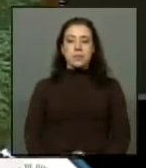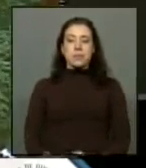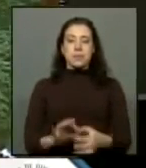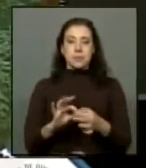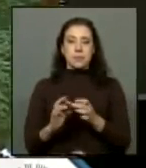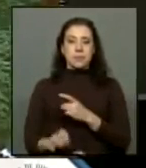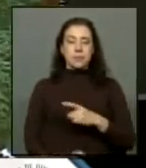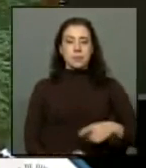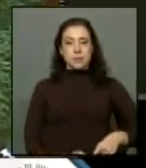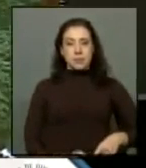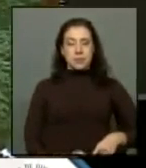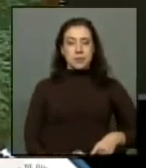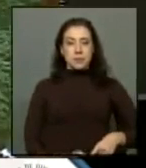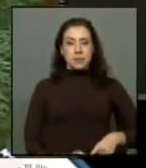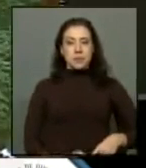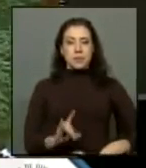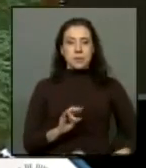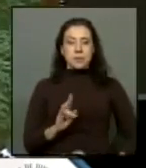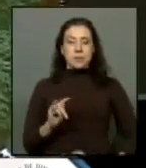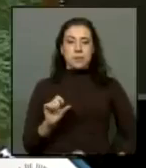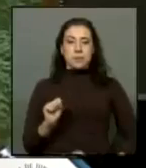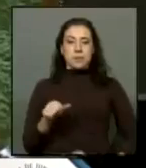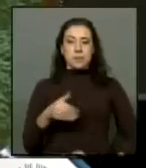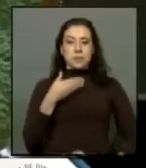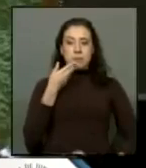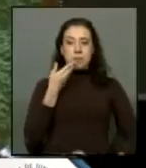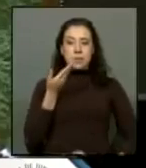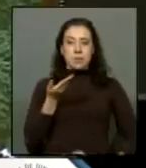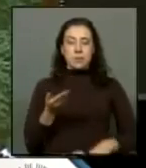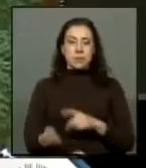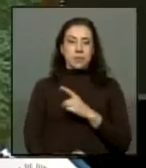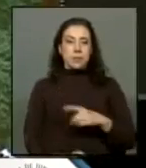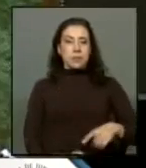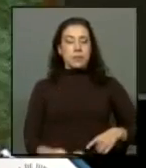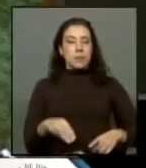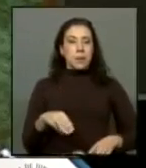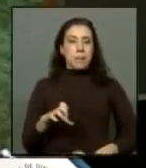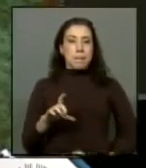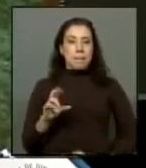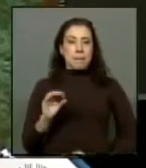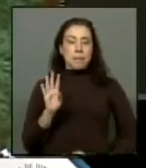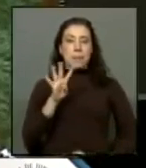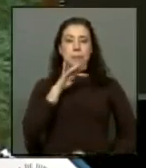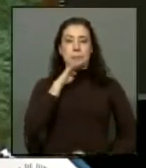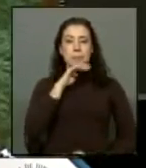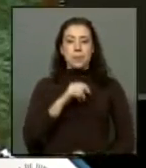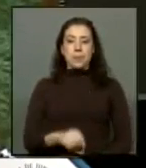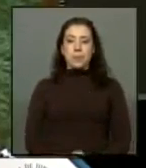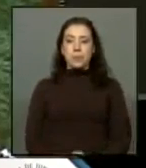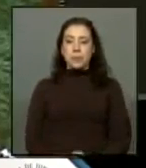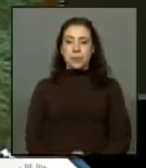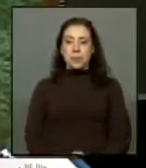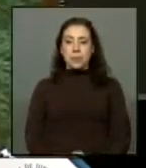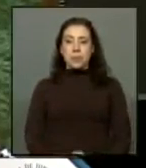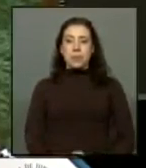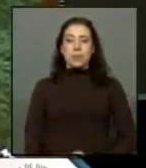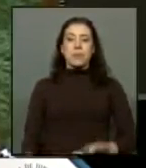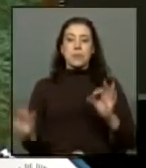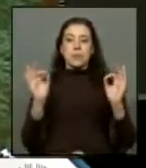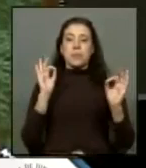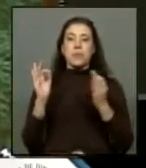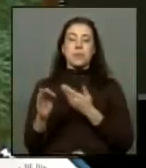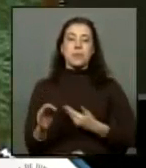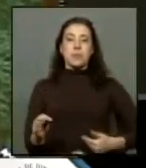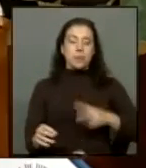diputado Osvaldo Urrutia. Tiene la palabra el diputado Patricio Melero por cuatro minutos. Gracias, Presidenta.